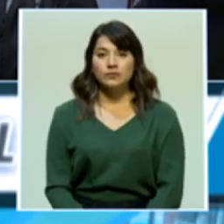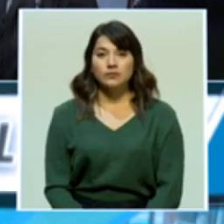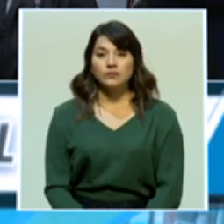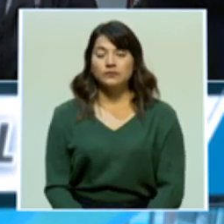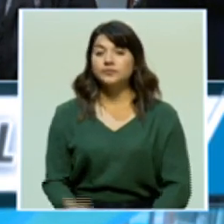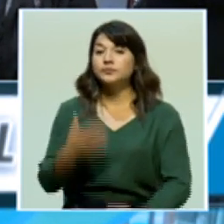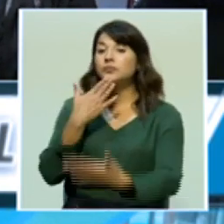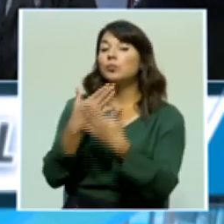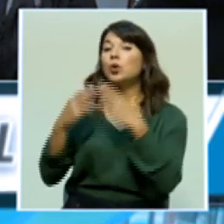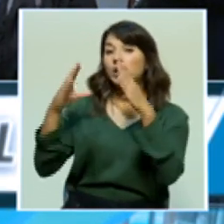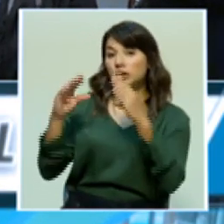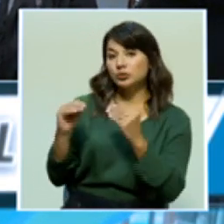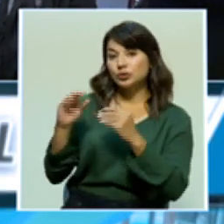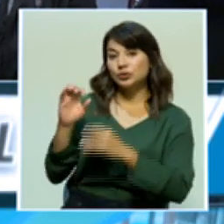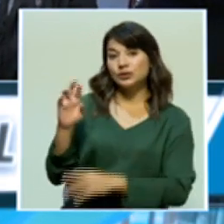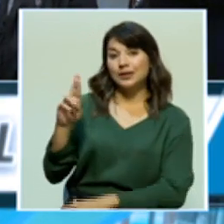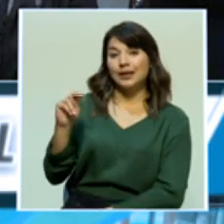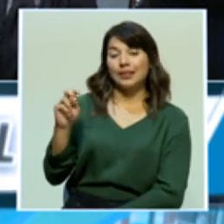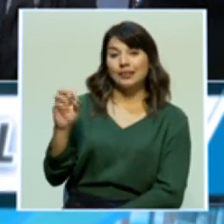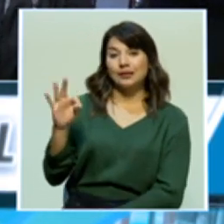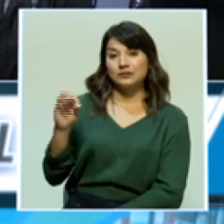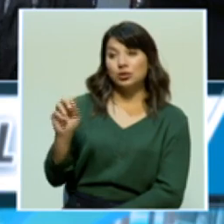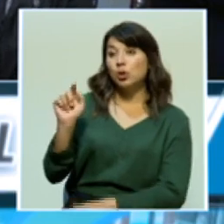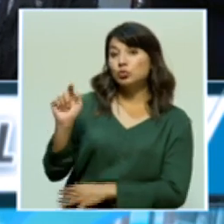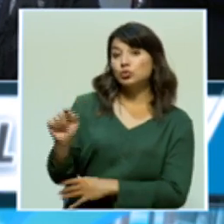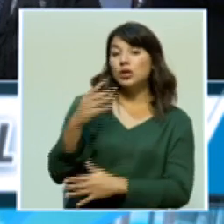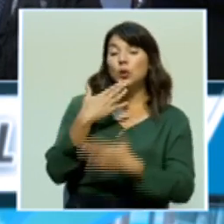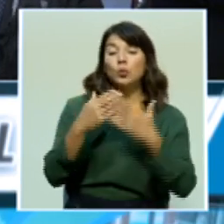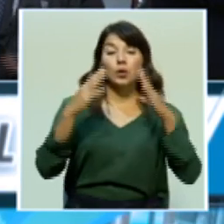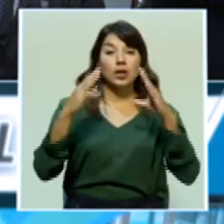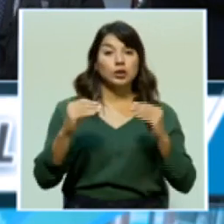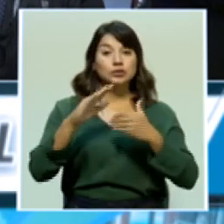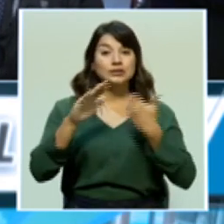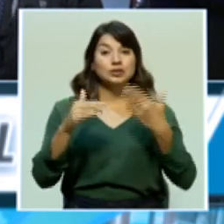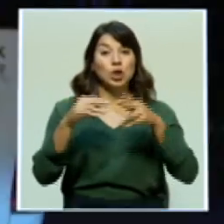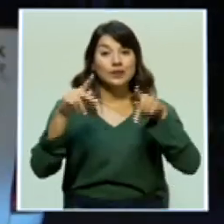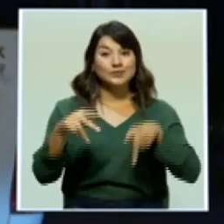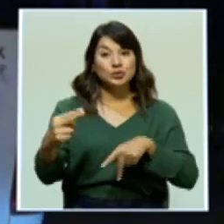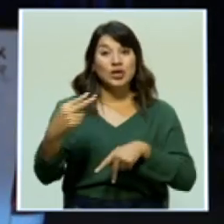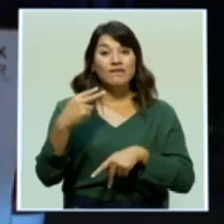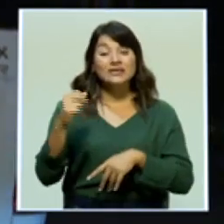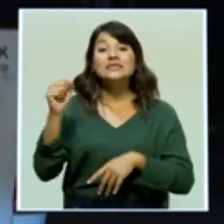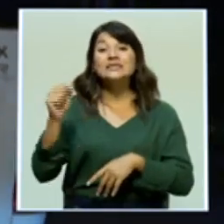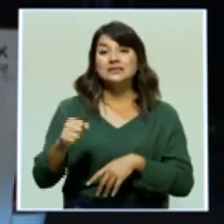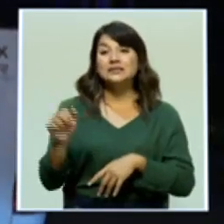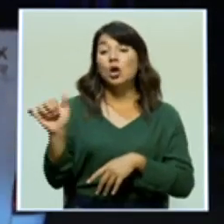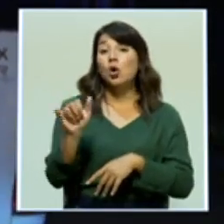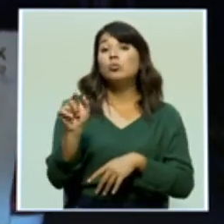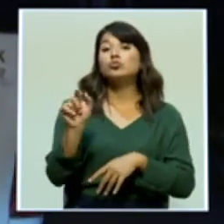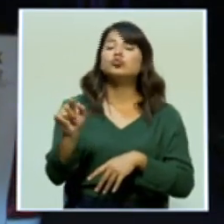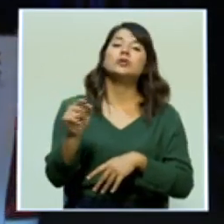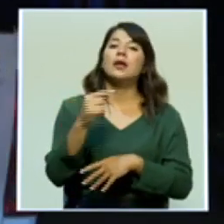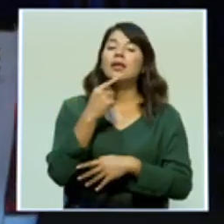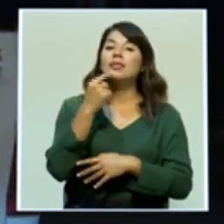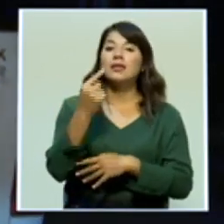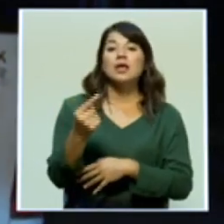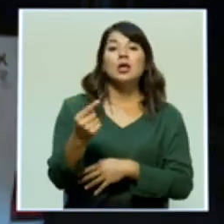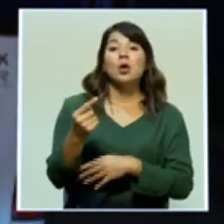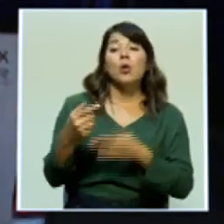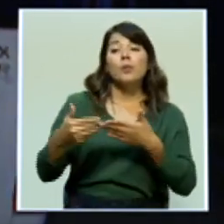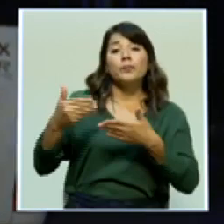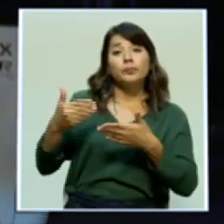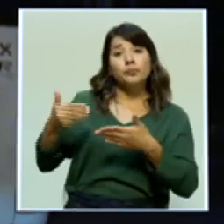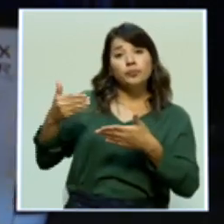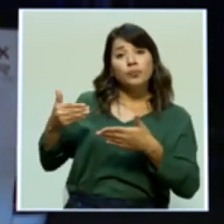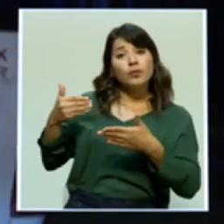Buenas noches, don Ernesto, para usted y para los televidentes. Tal y como usted lo decía, hace algunos días